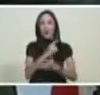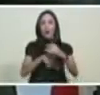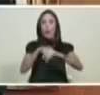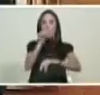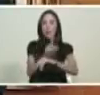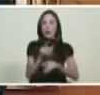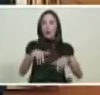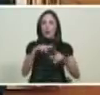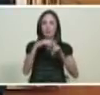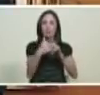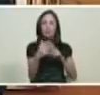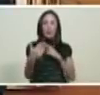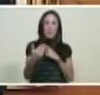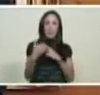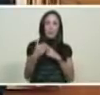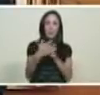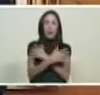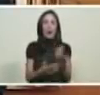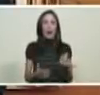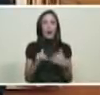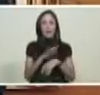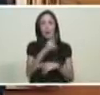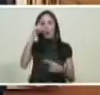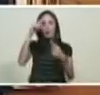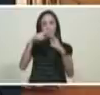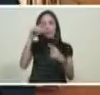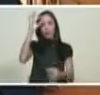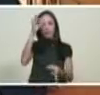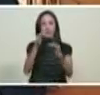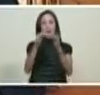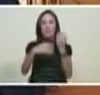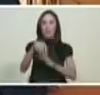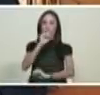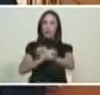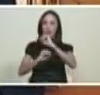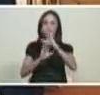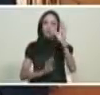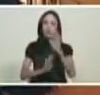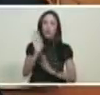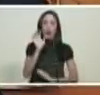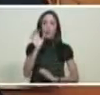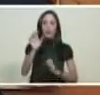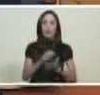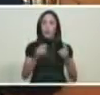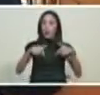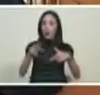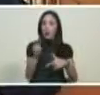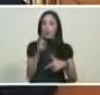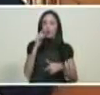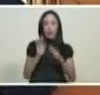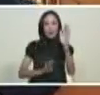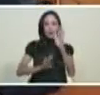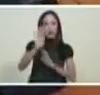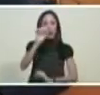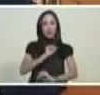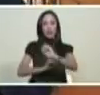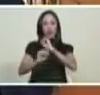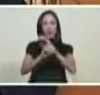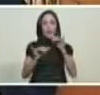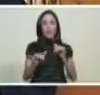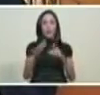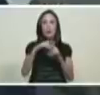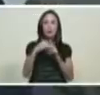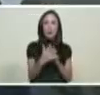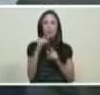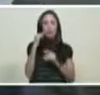crisis amenazadora que es la tragedia de no querer luchar por superarla Venezuela ha llegado al punto de superar su propia crisis